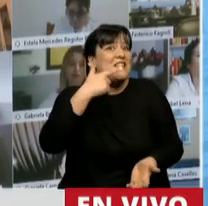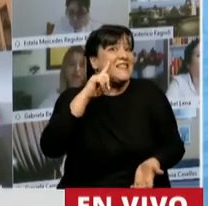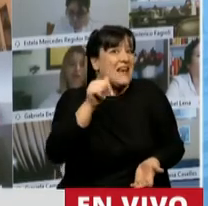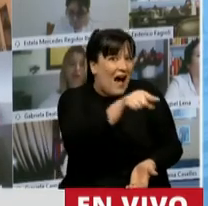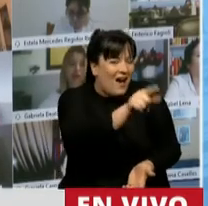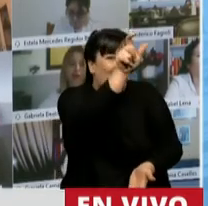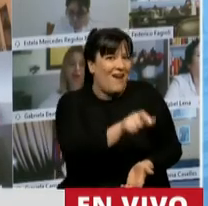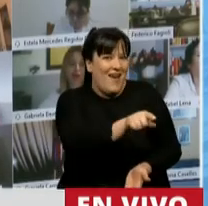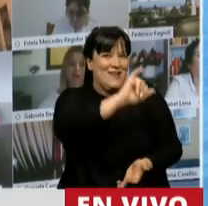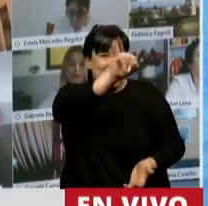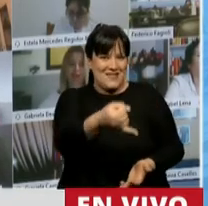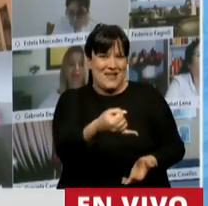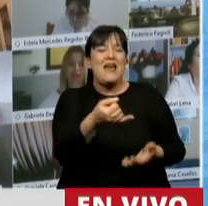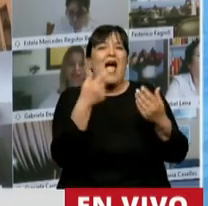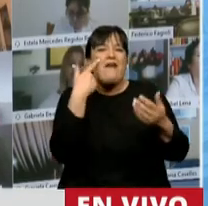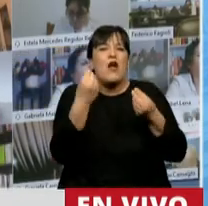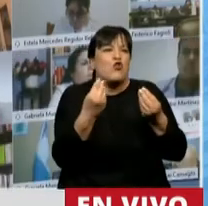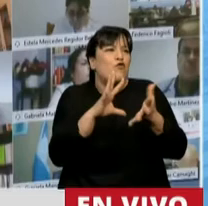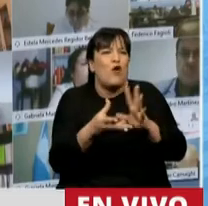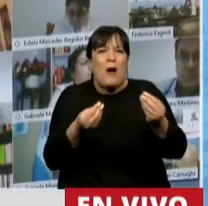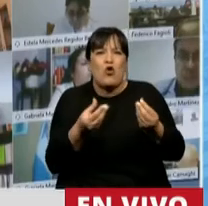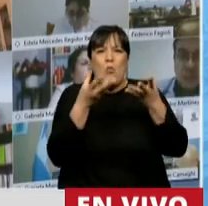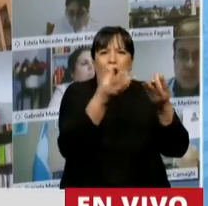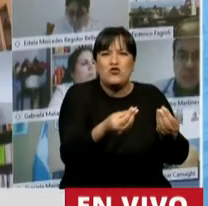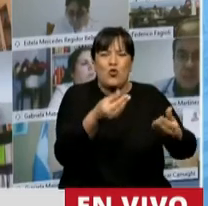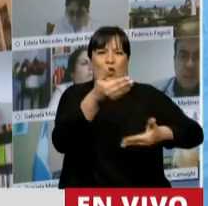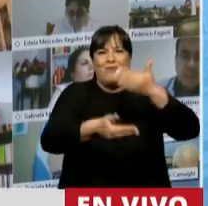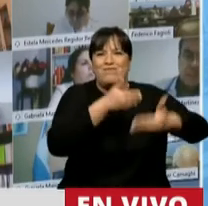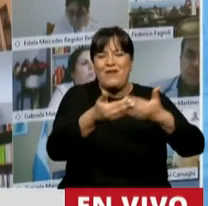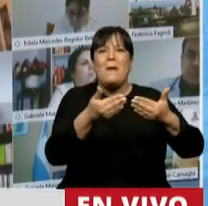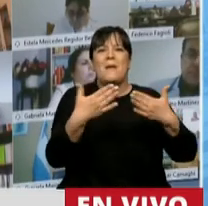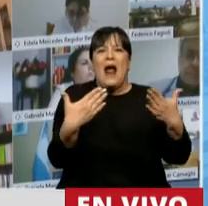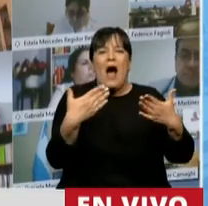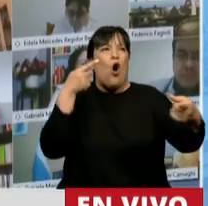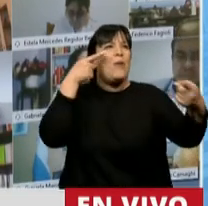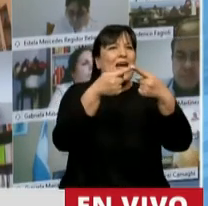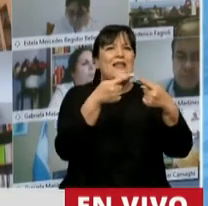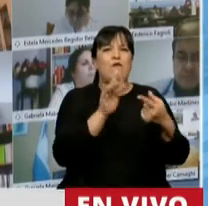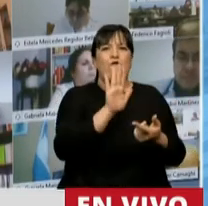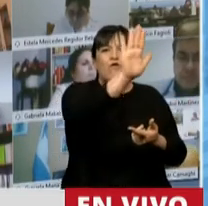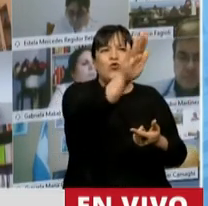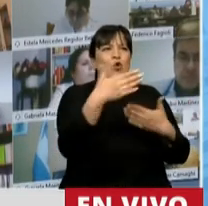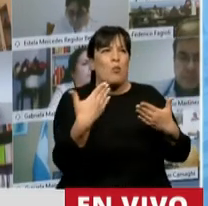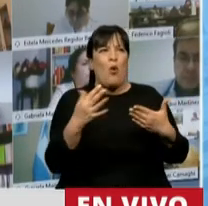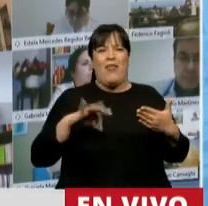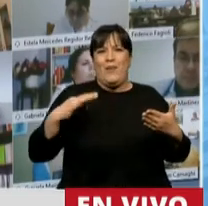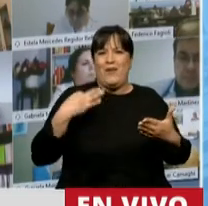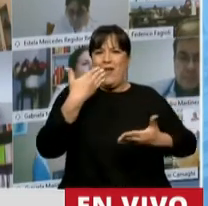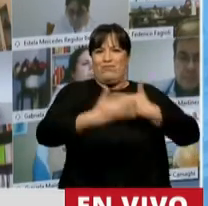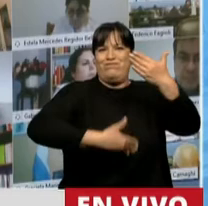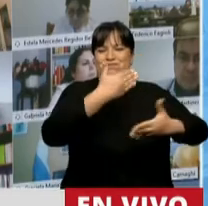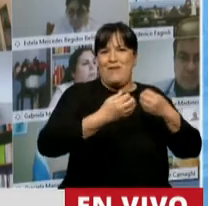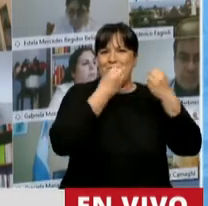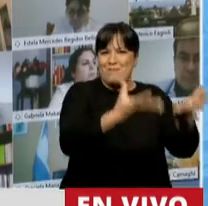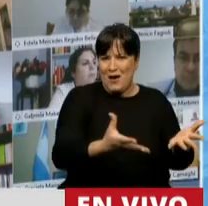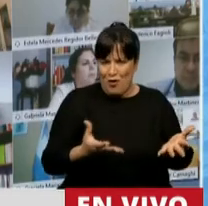posibilidad de barajar y damos de nuevo las cartas para poder tener una visión de la vida fuera de este